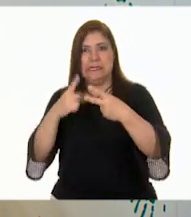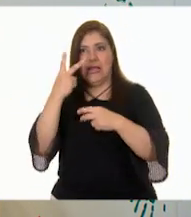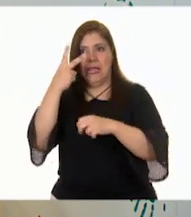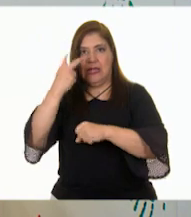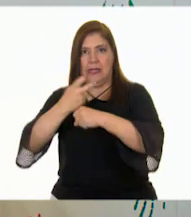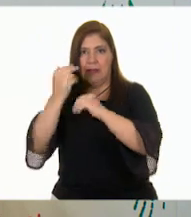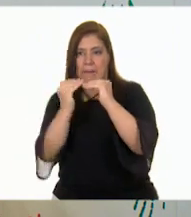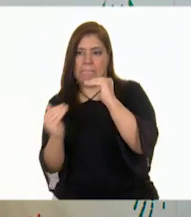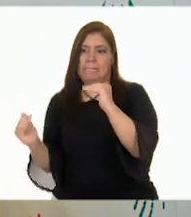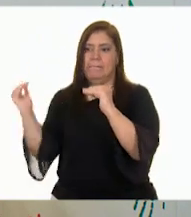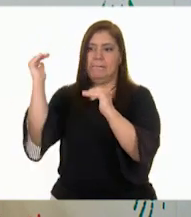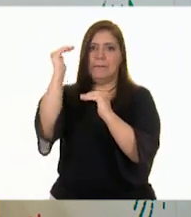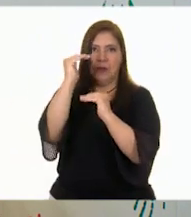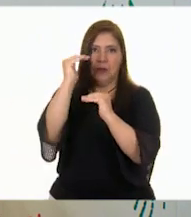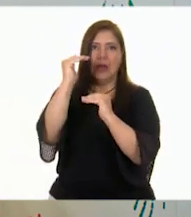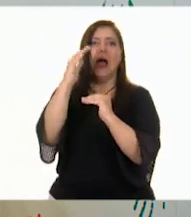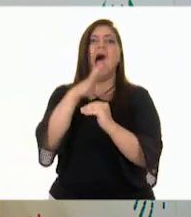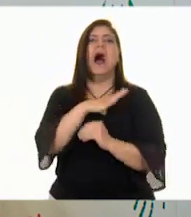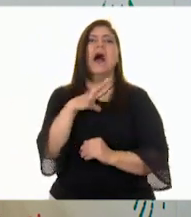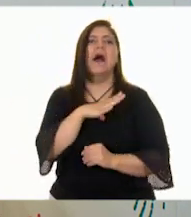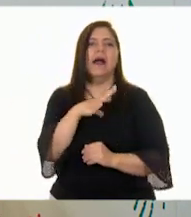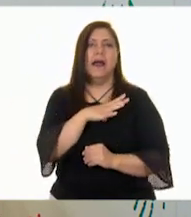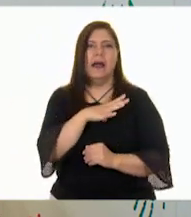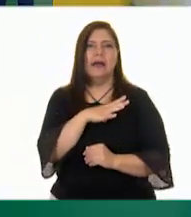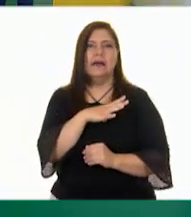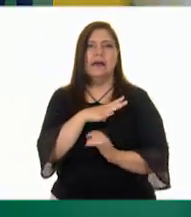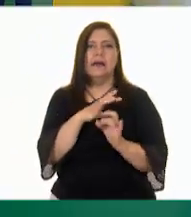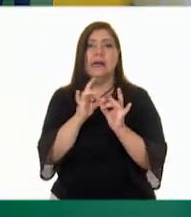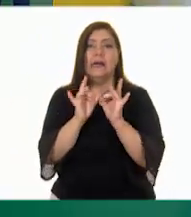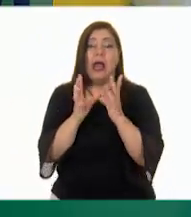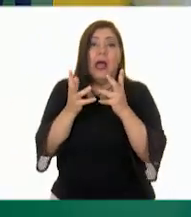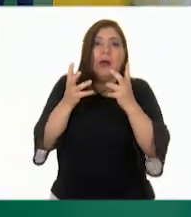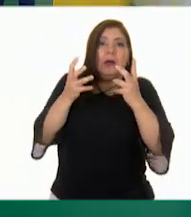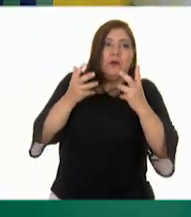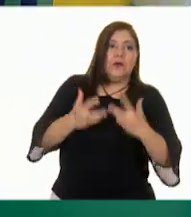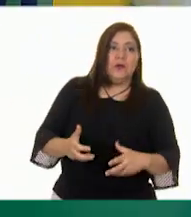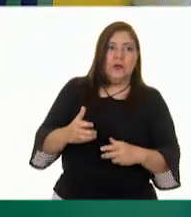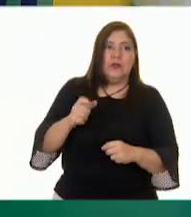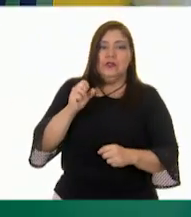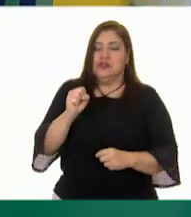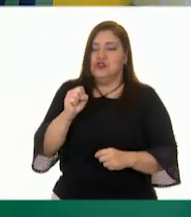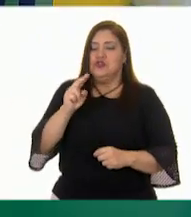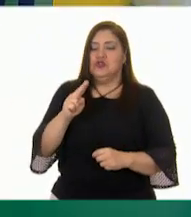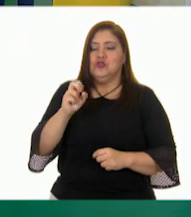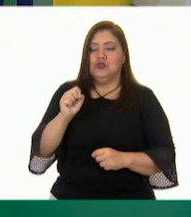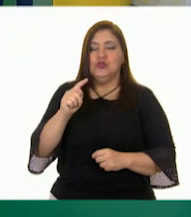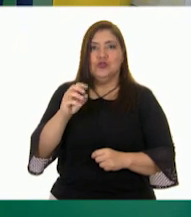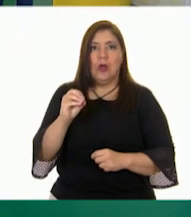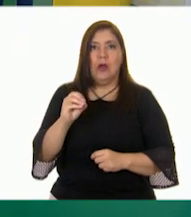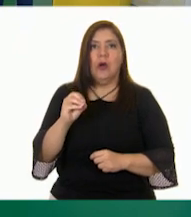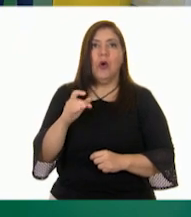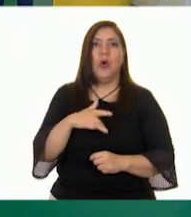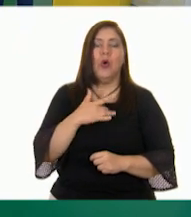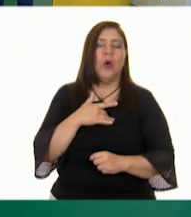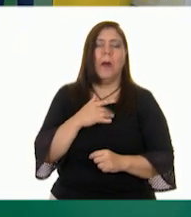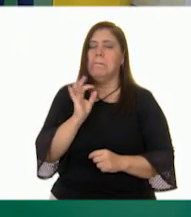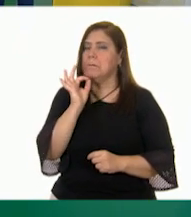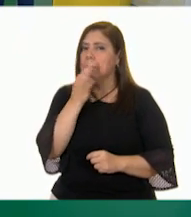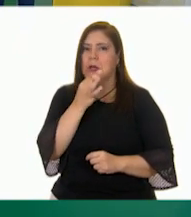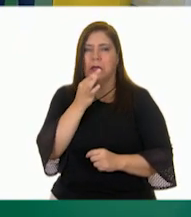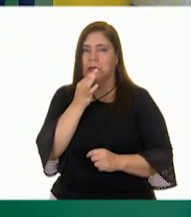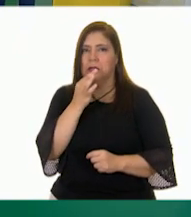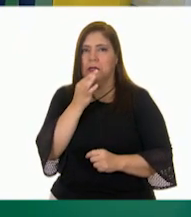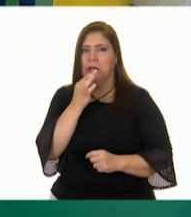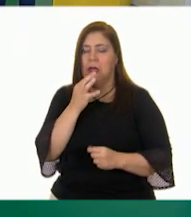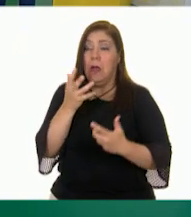de ese primer piso tenemos el susto, el cual es una impresión momentánea